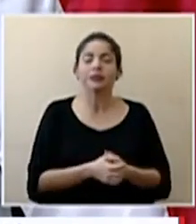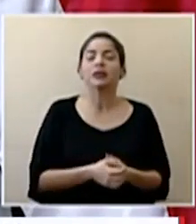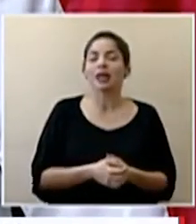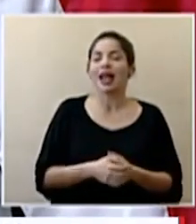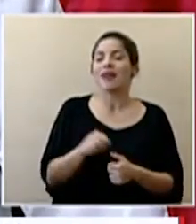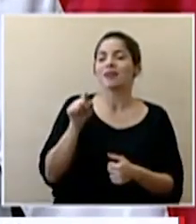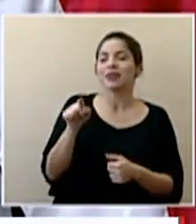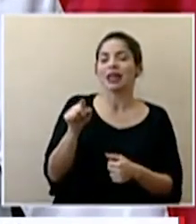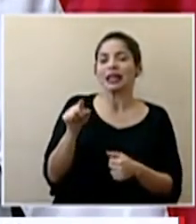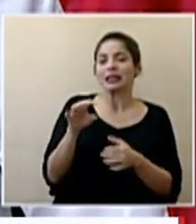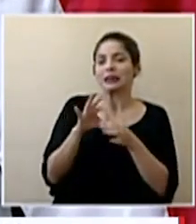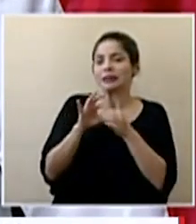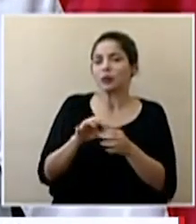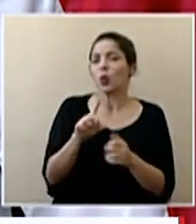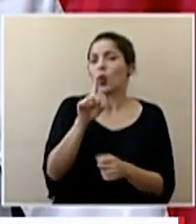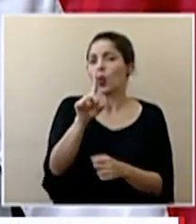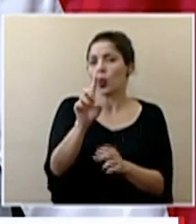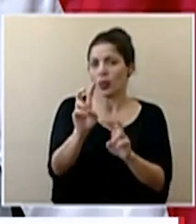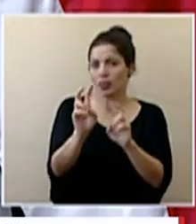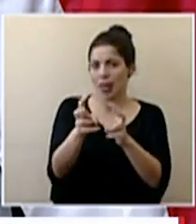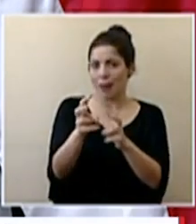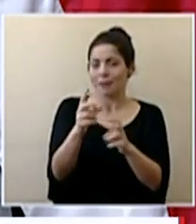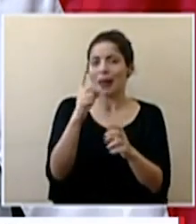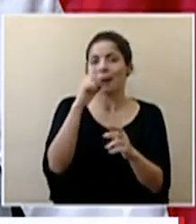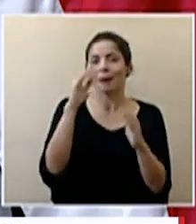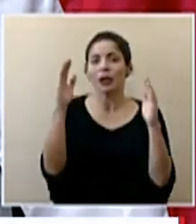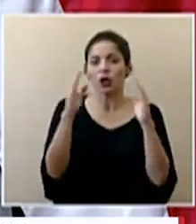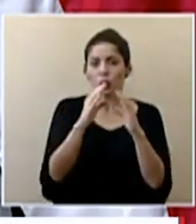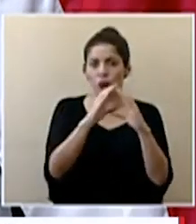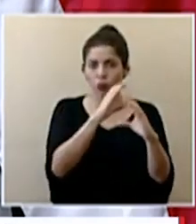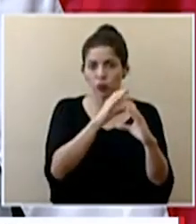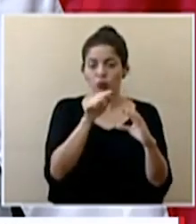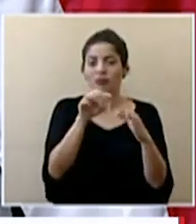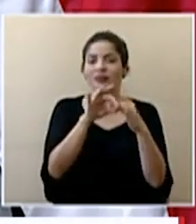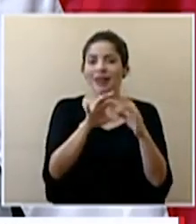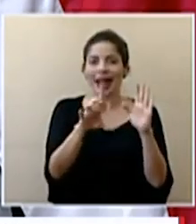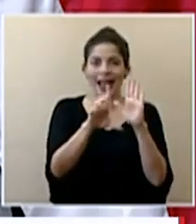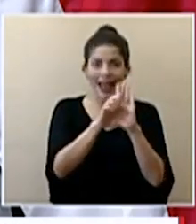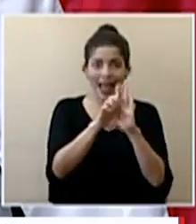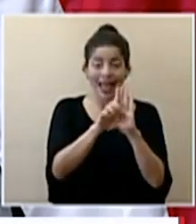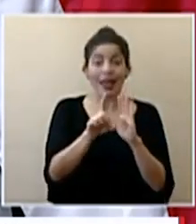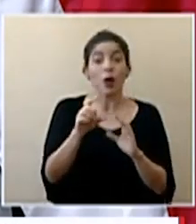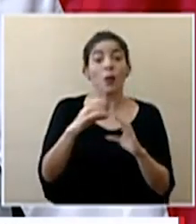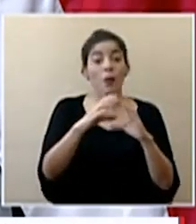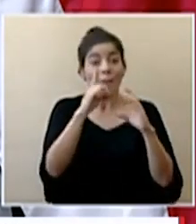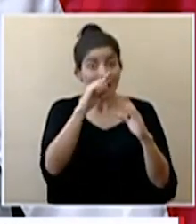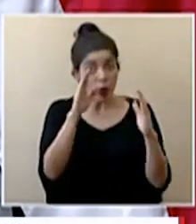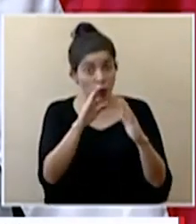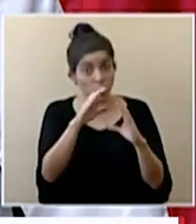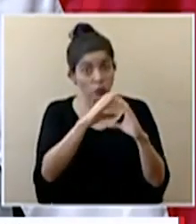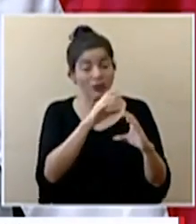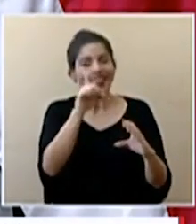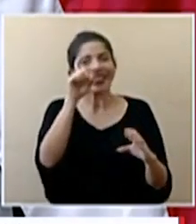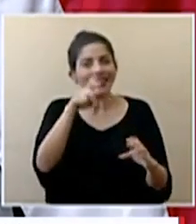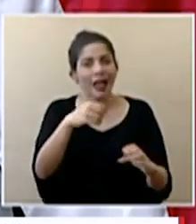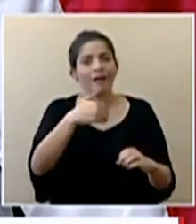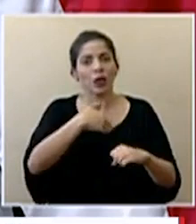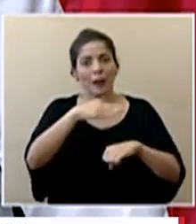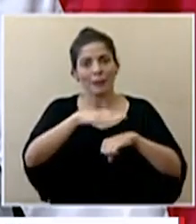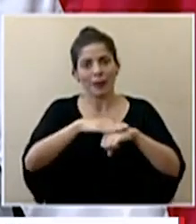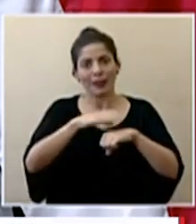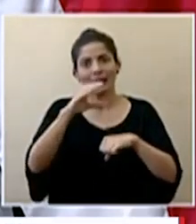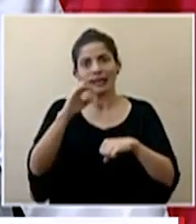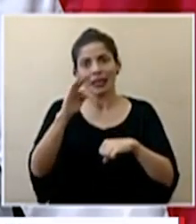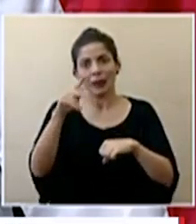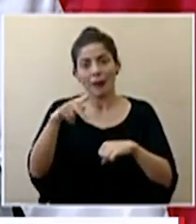ver con un tema específicamente de microbuses que es un tema de legalidad. decir, deben contar con los permisos del CTP para hacer